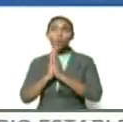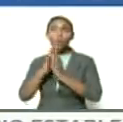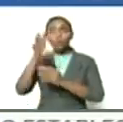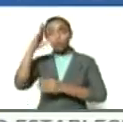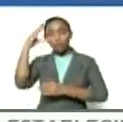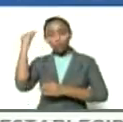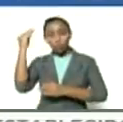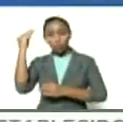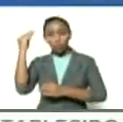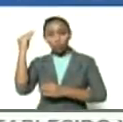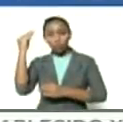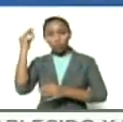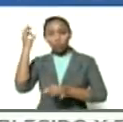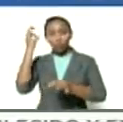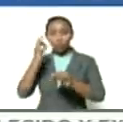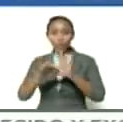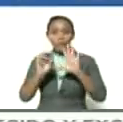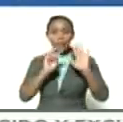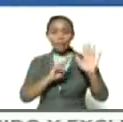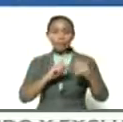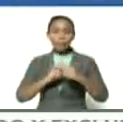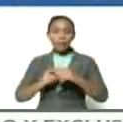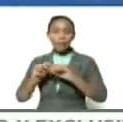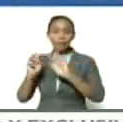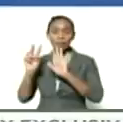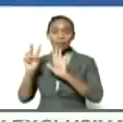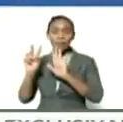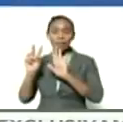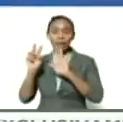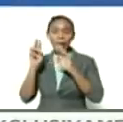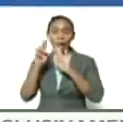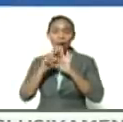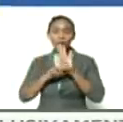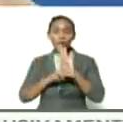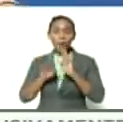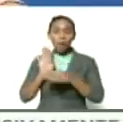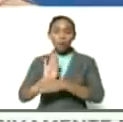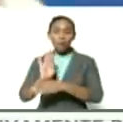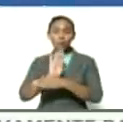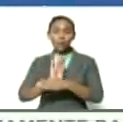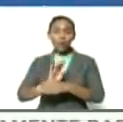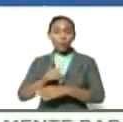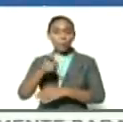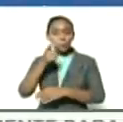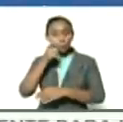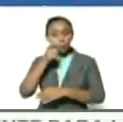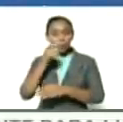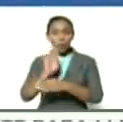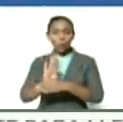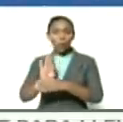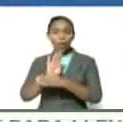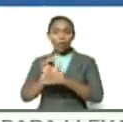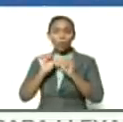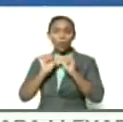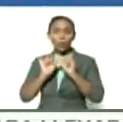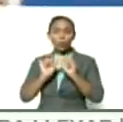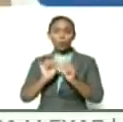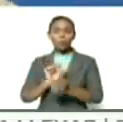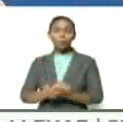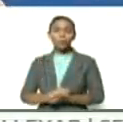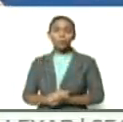con el 7 más 7 con las medidas de prevención de seguridad de cuidado permanente